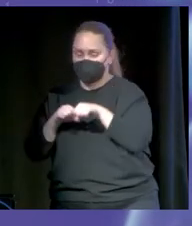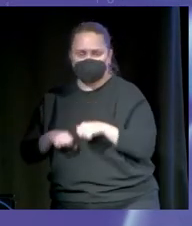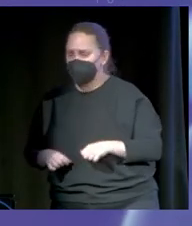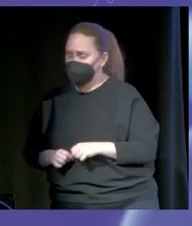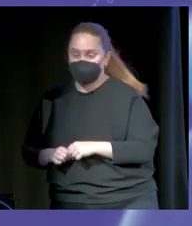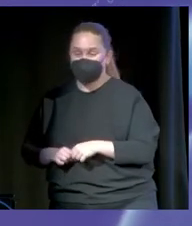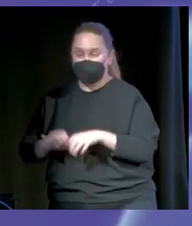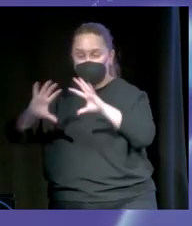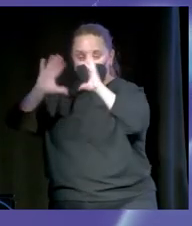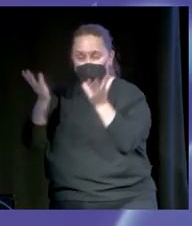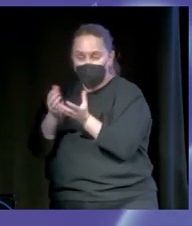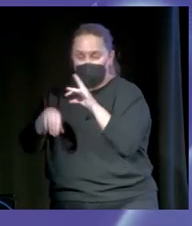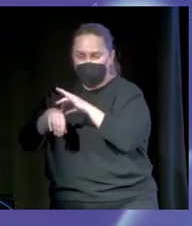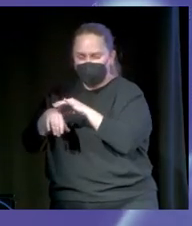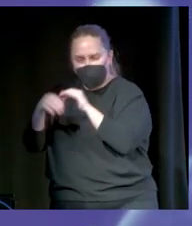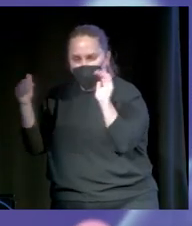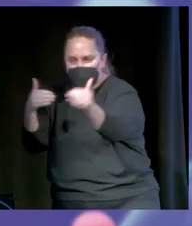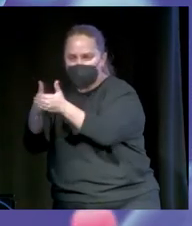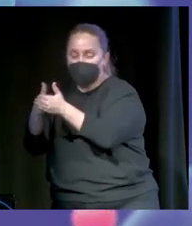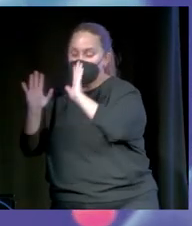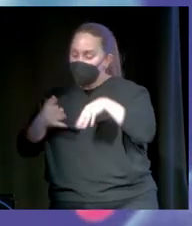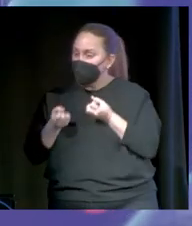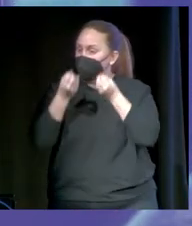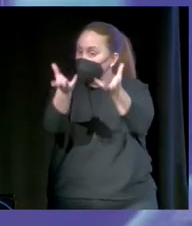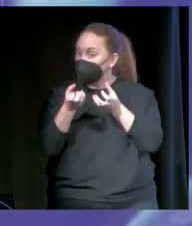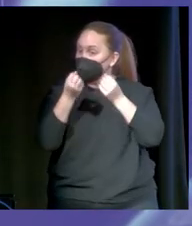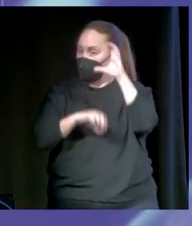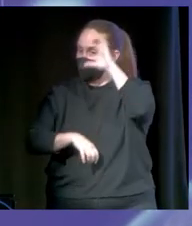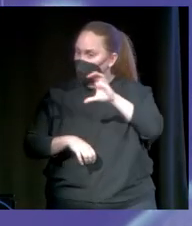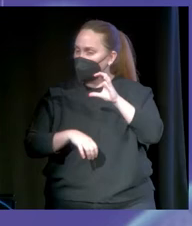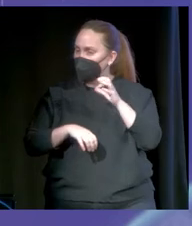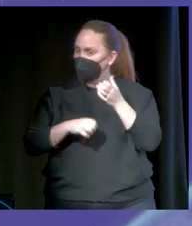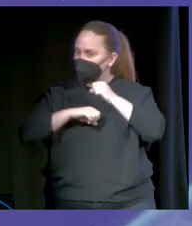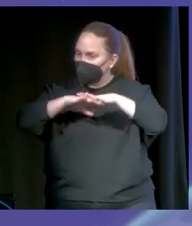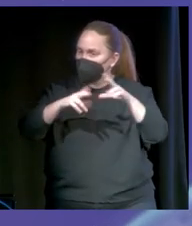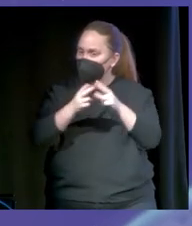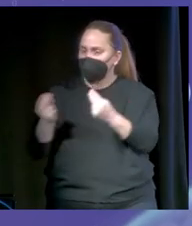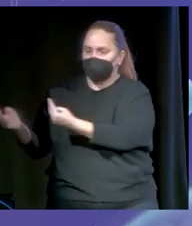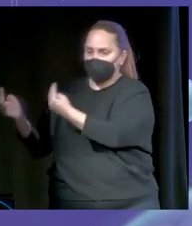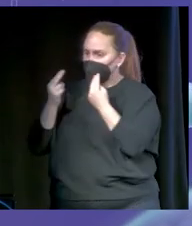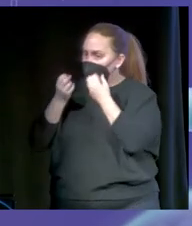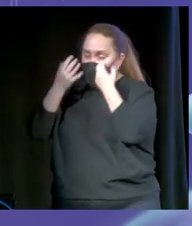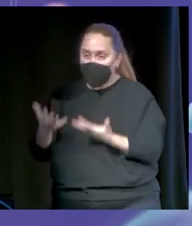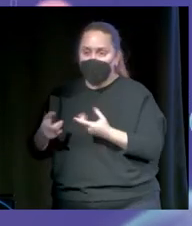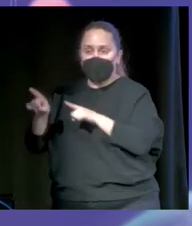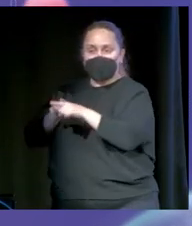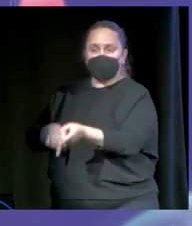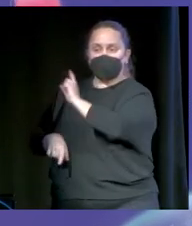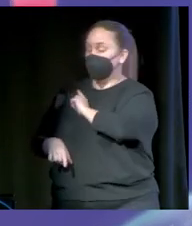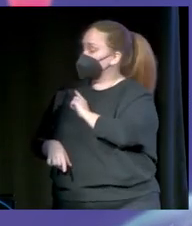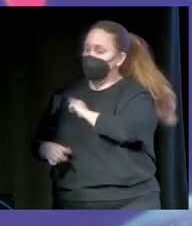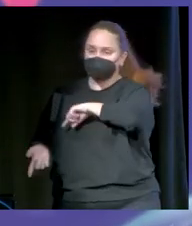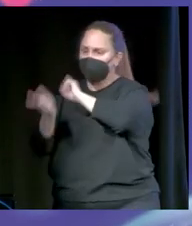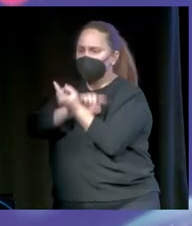que es un mundo muy cerrado, han visto como algo bueno que yo esté divulgando ciencia en redes sociales. Y no he recibido críticas por esto al revés, sino que he